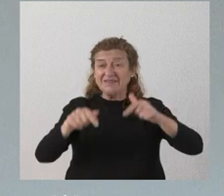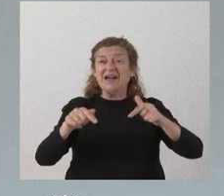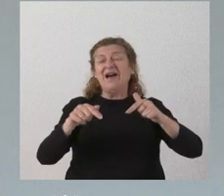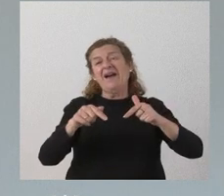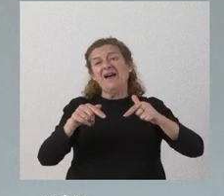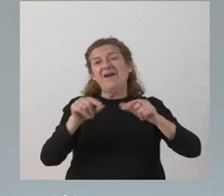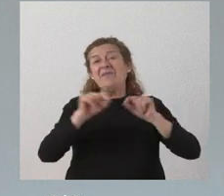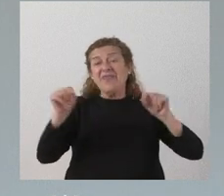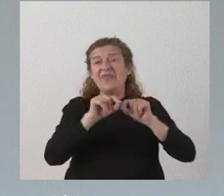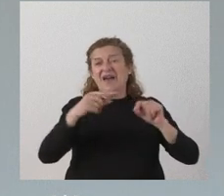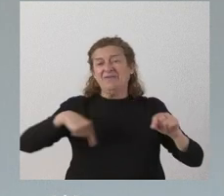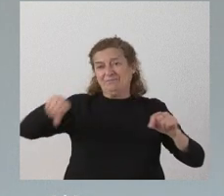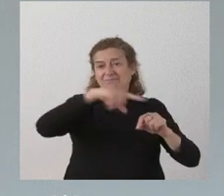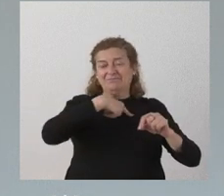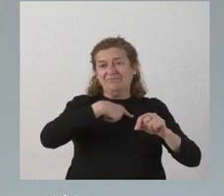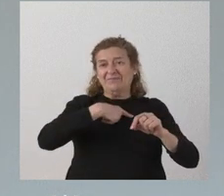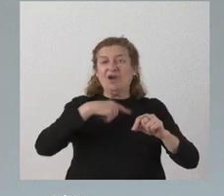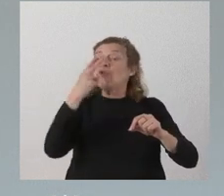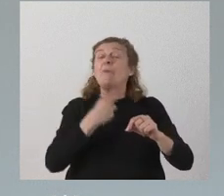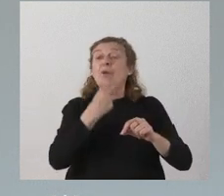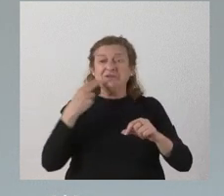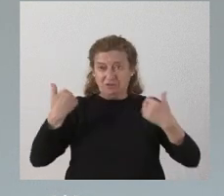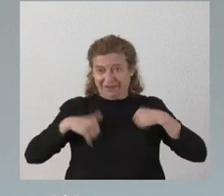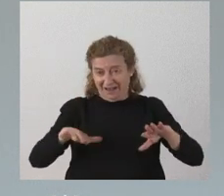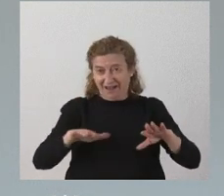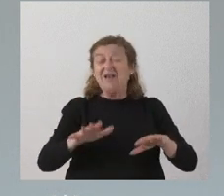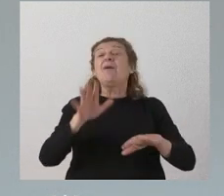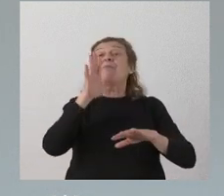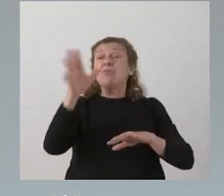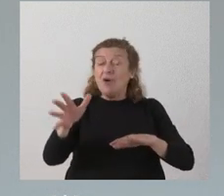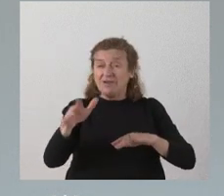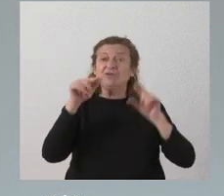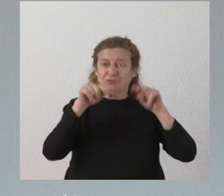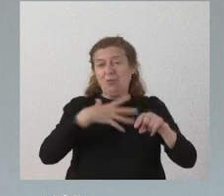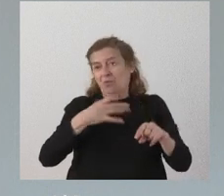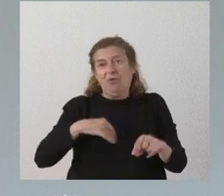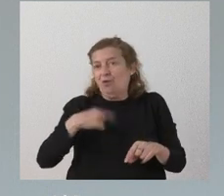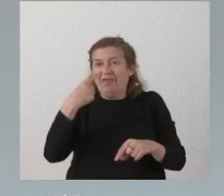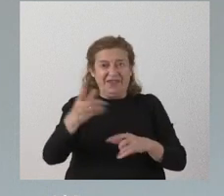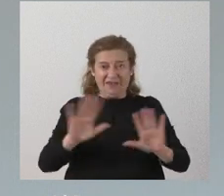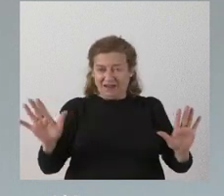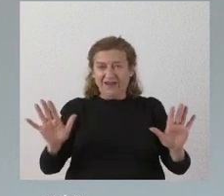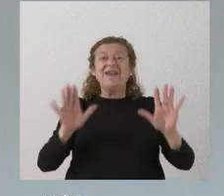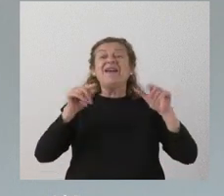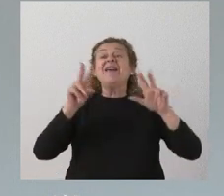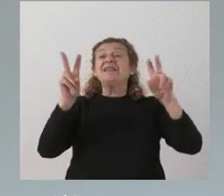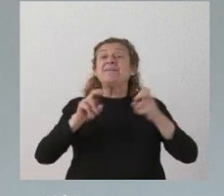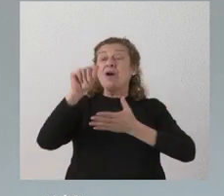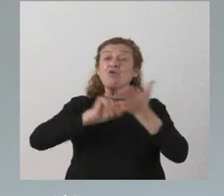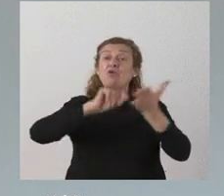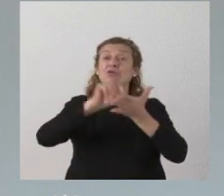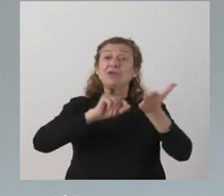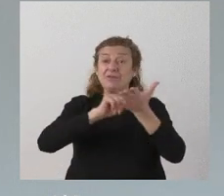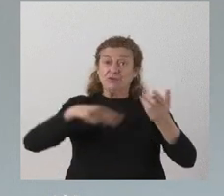a la que nos habíamos comprometido por tanto eso es lo que le puedo señalar en cuanto a los contratos que usted me